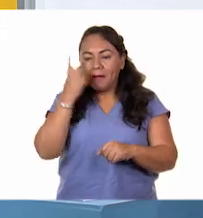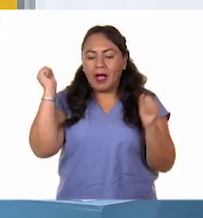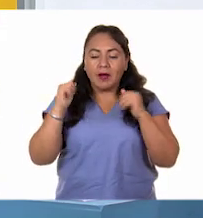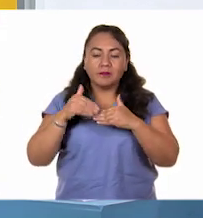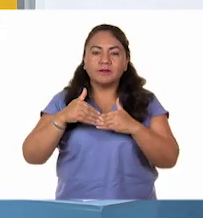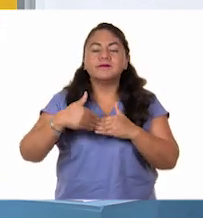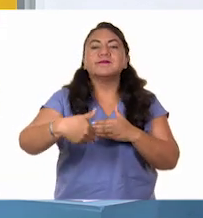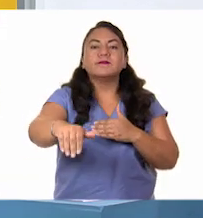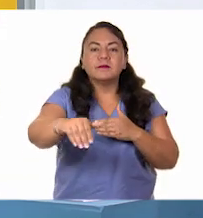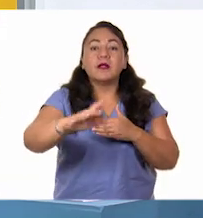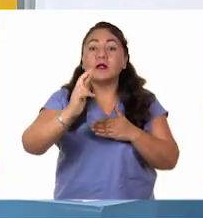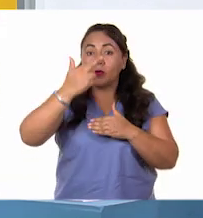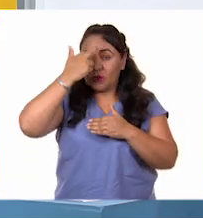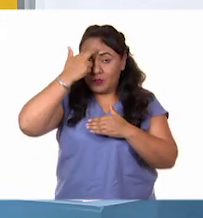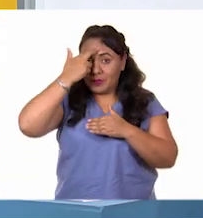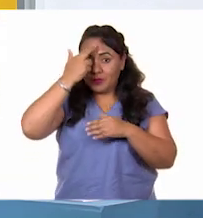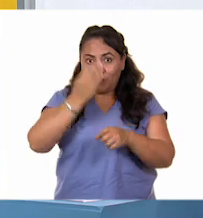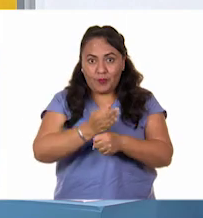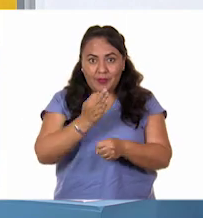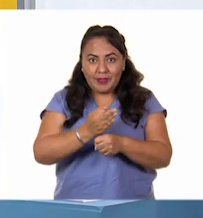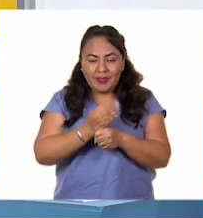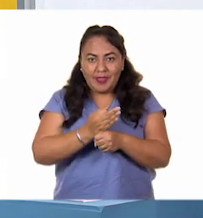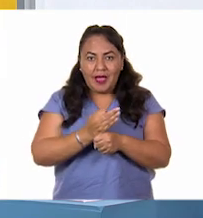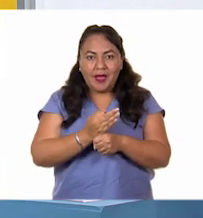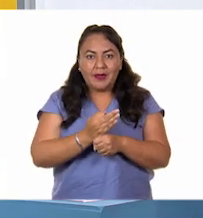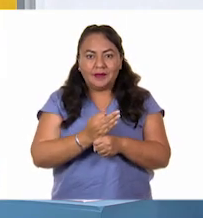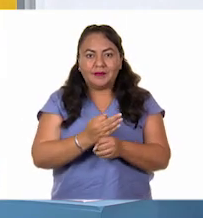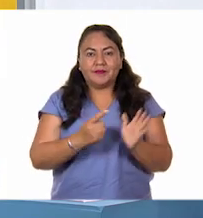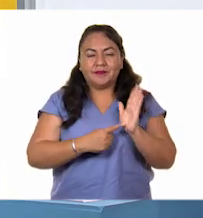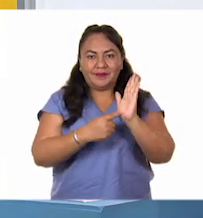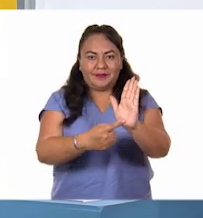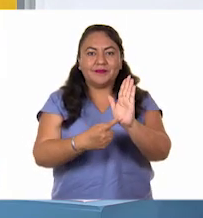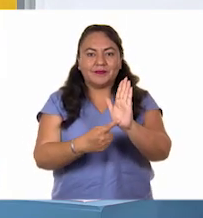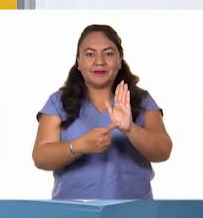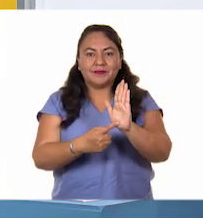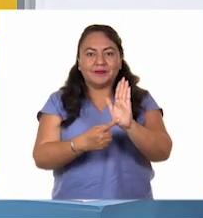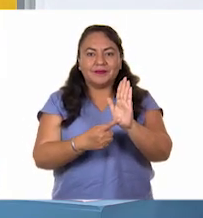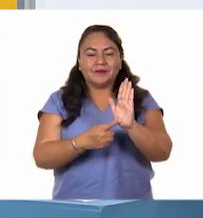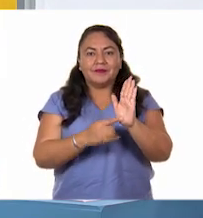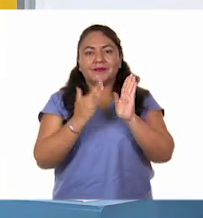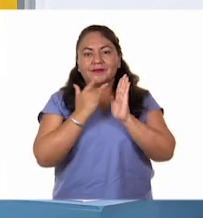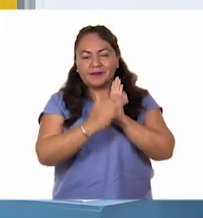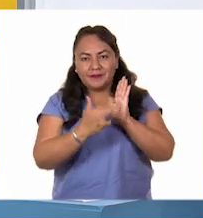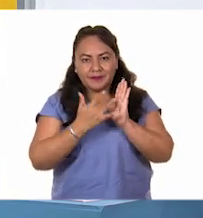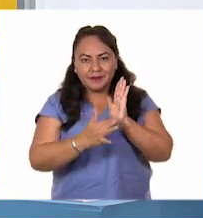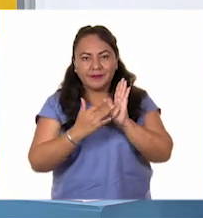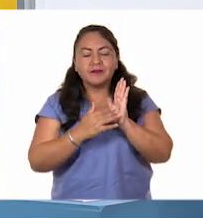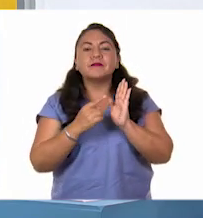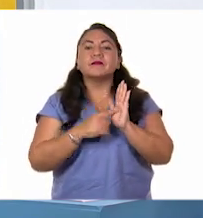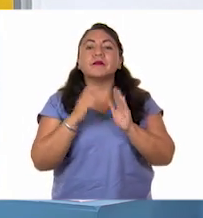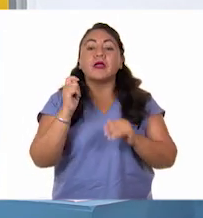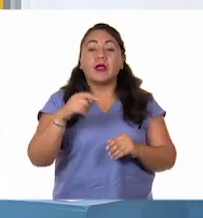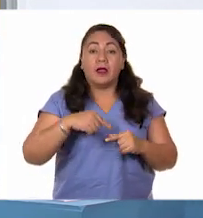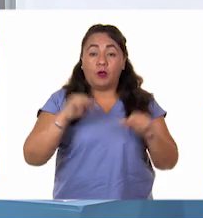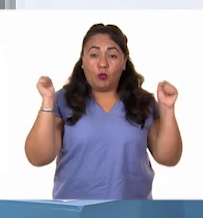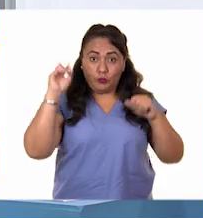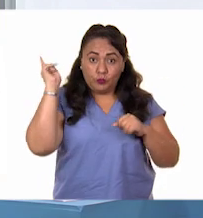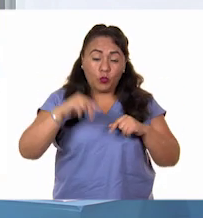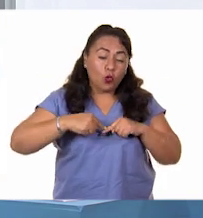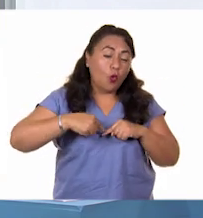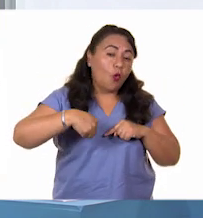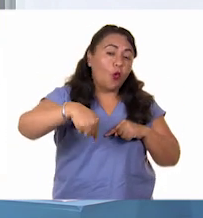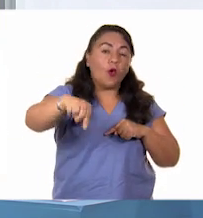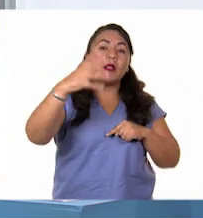carrera? Recuerden que, como se acaba de plantear en este problema, es de 10 kilómetros.